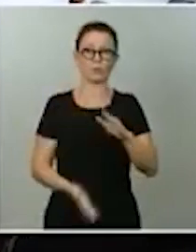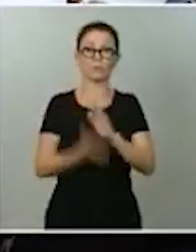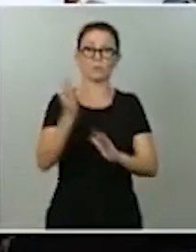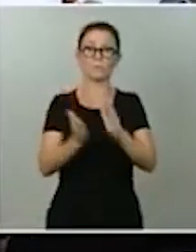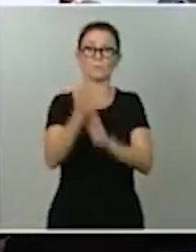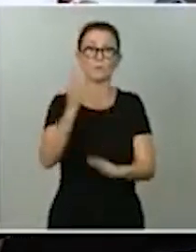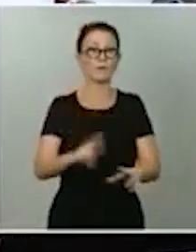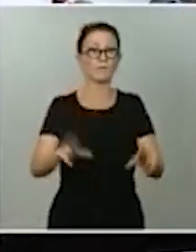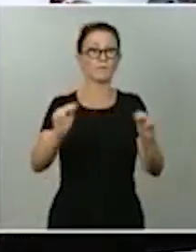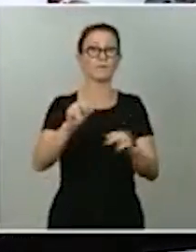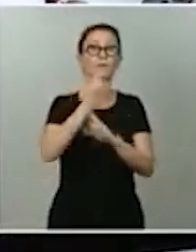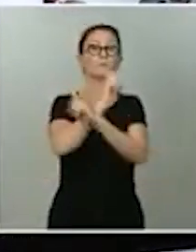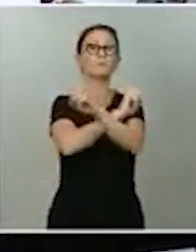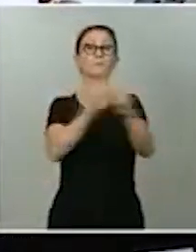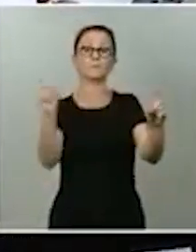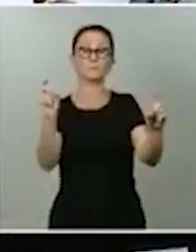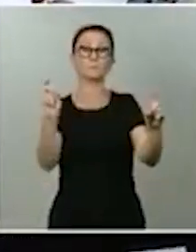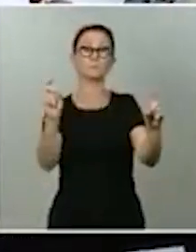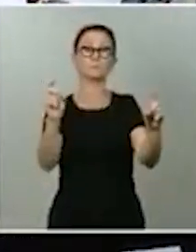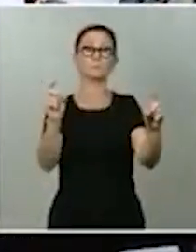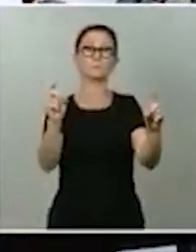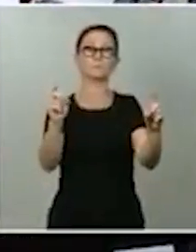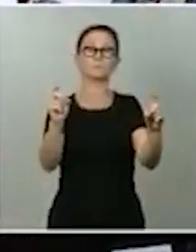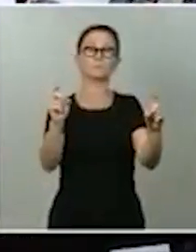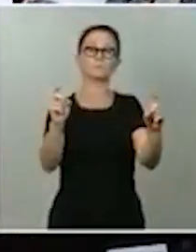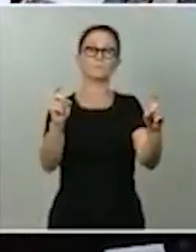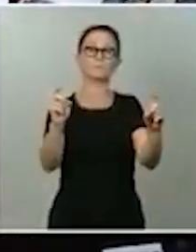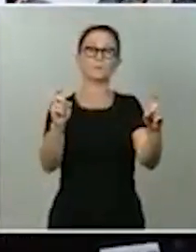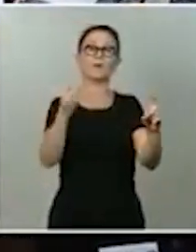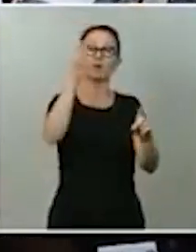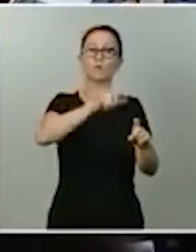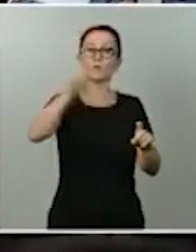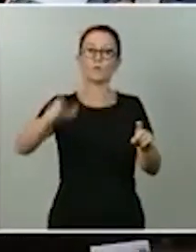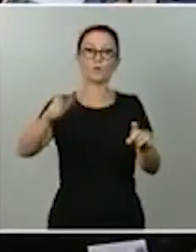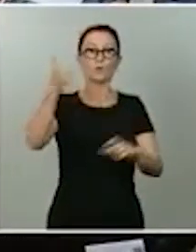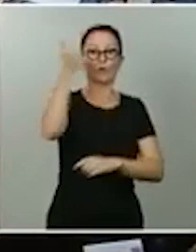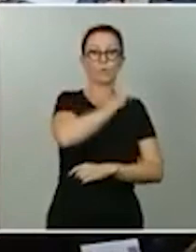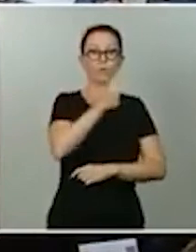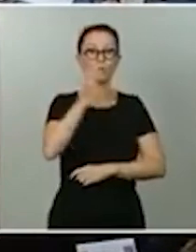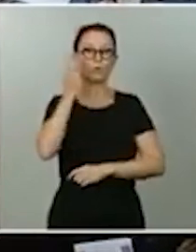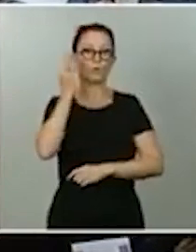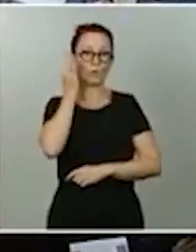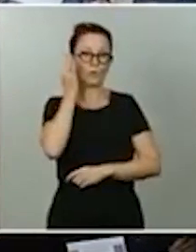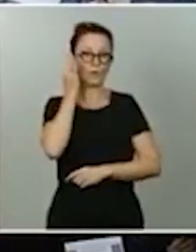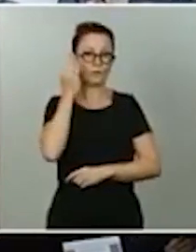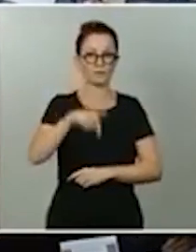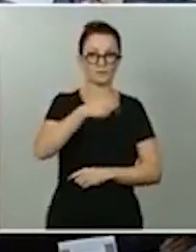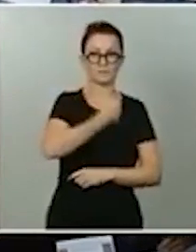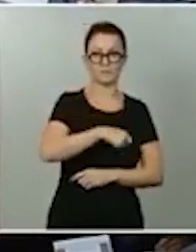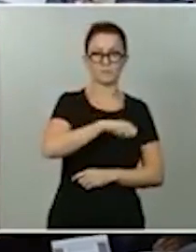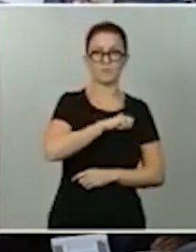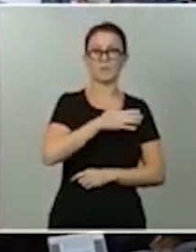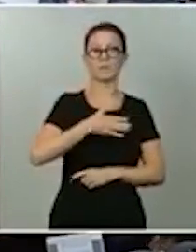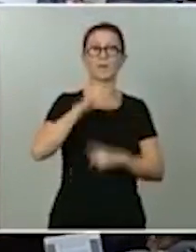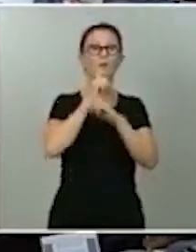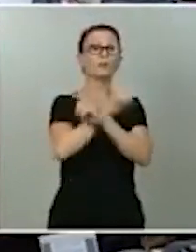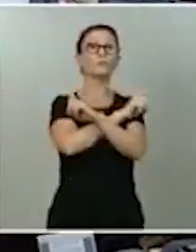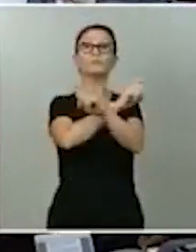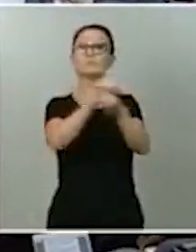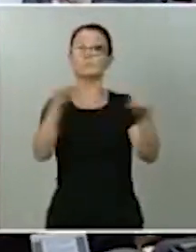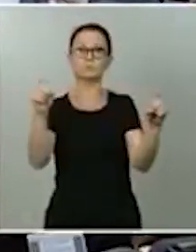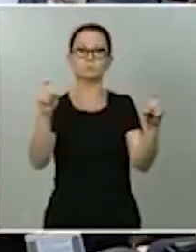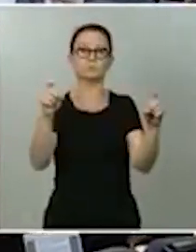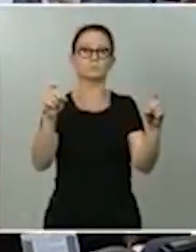diciéndoles algo a los ciudadanos y las ciudadanas. Quisiera terminar diciéndoles a los ciudadanos y ciudadanas que la evolución de la